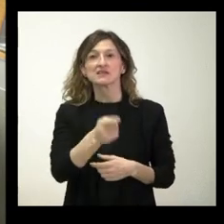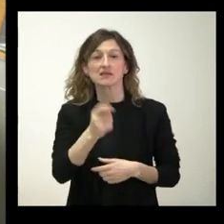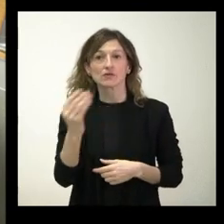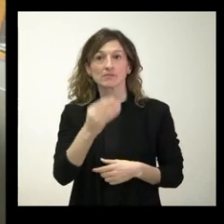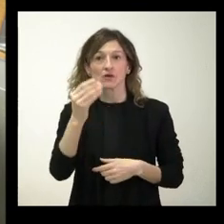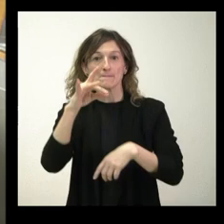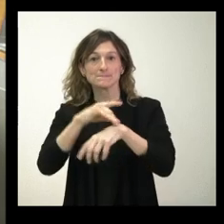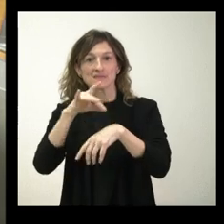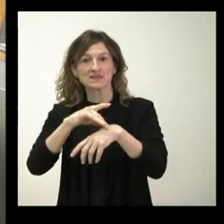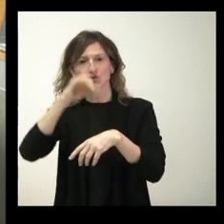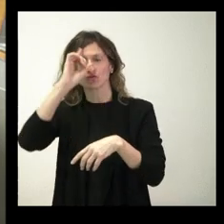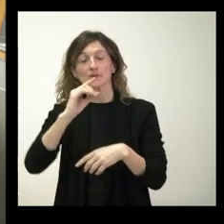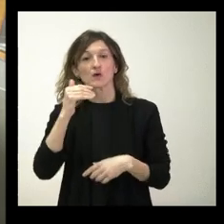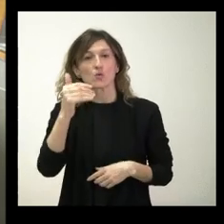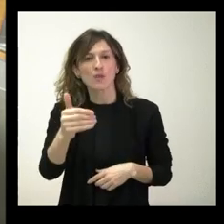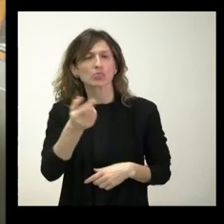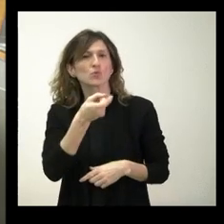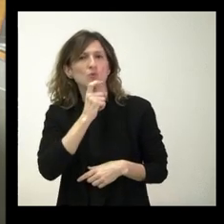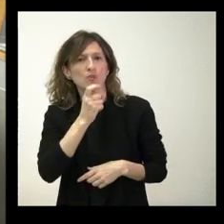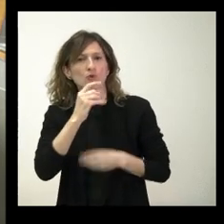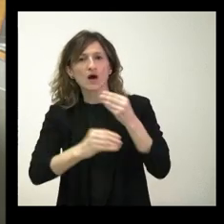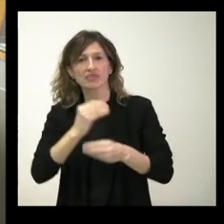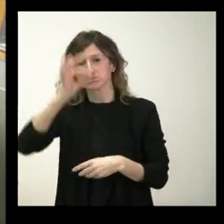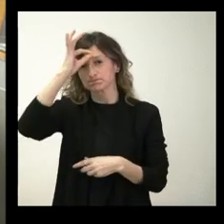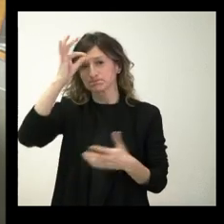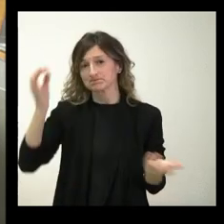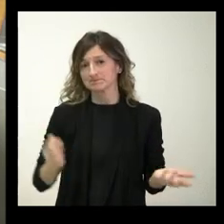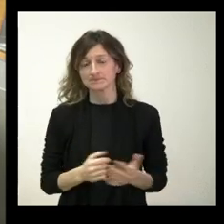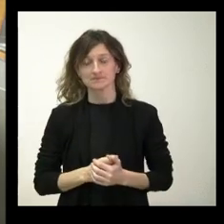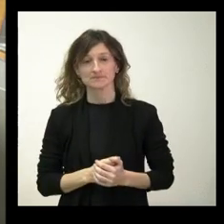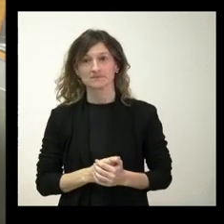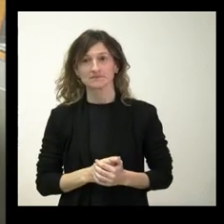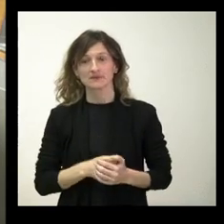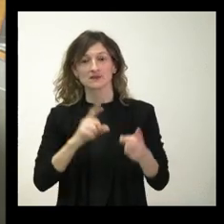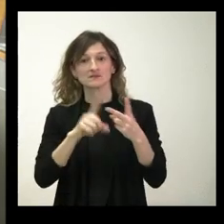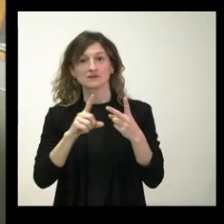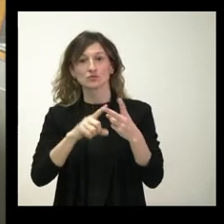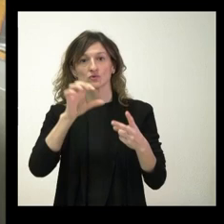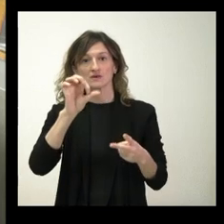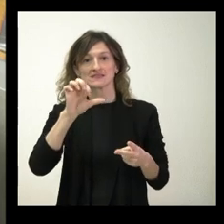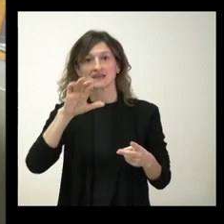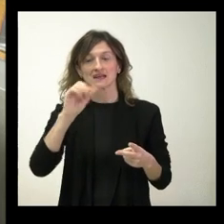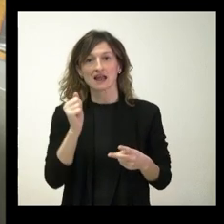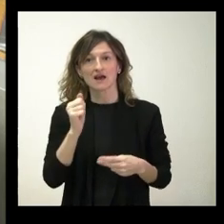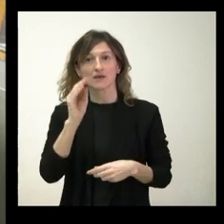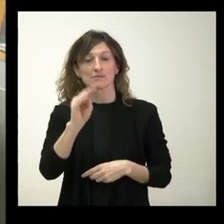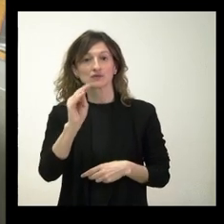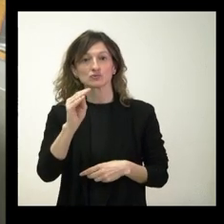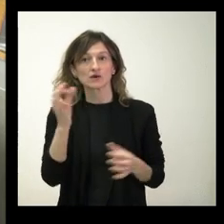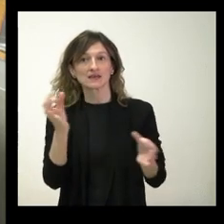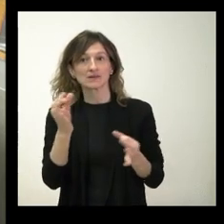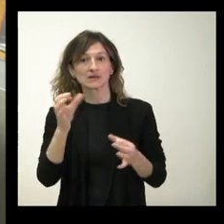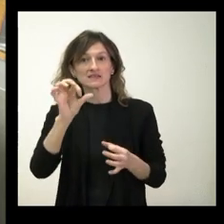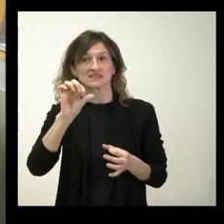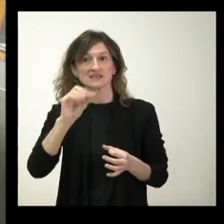médicos no saben ni cuándo ni cómo tienen que ofertarlas. Lo segundo, lo del SERLA. Yo le he preguntado qué va a pasar con el SERLA. Y usted me